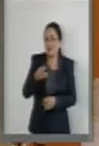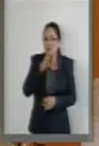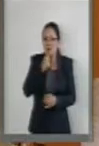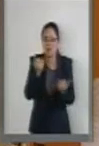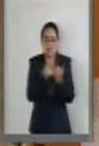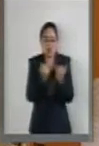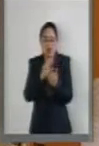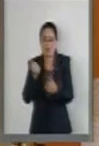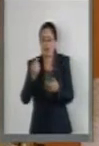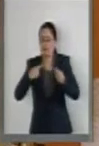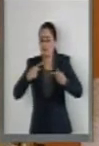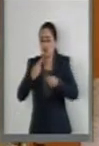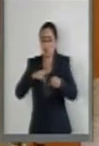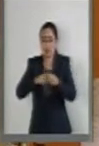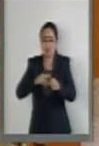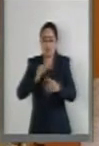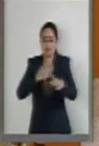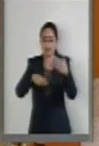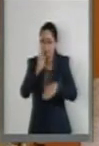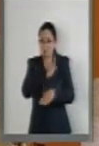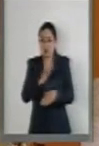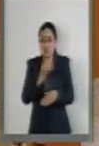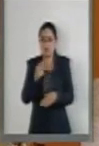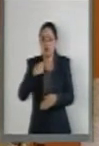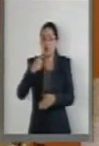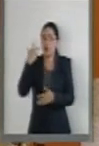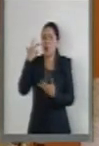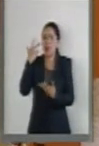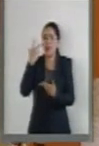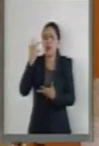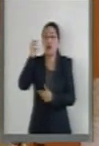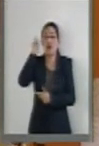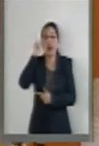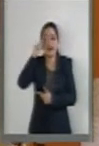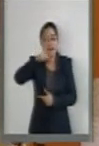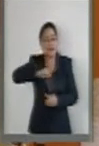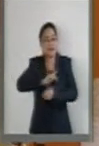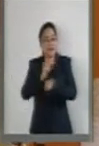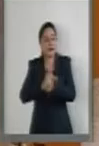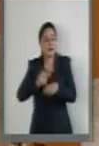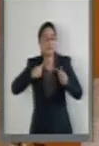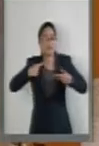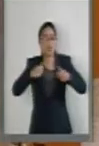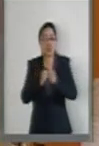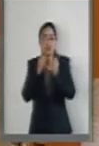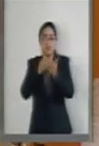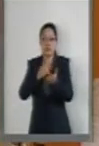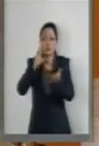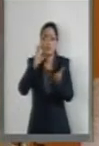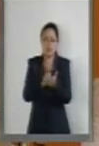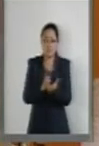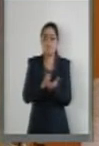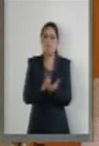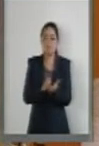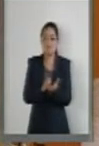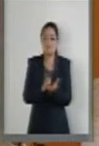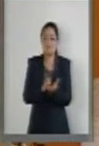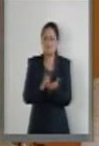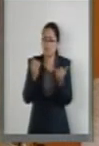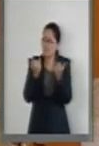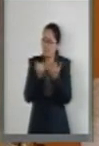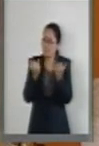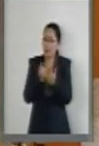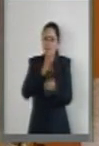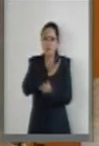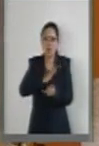lo que genere que las personas con discapacidad no puedan ejercer plenamente sus derechos y